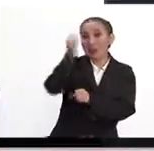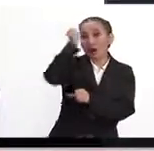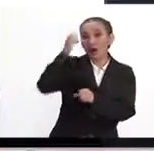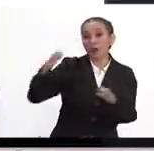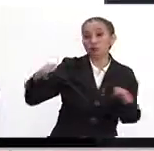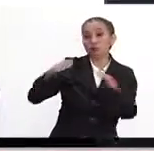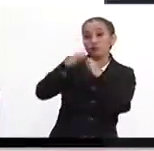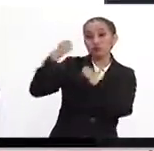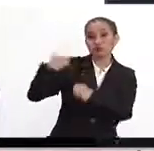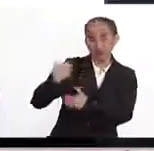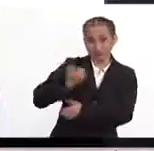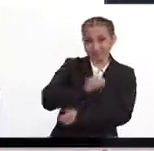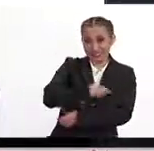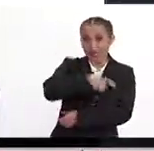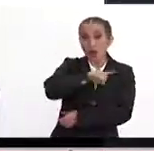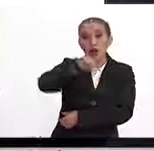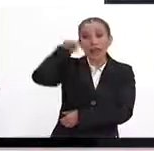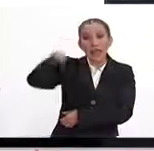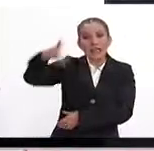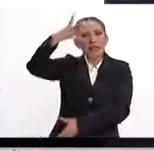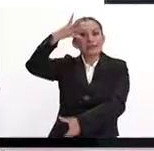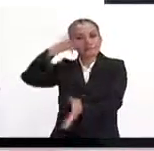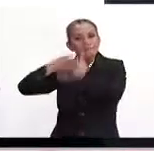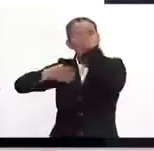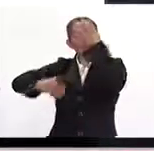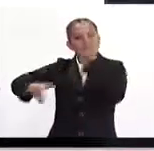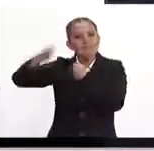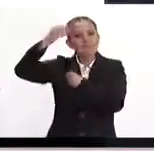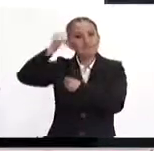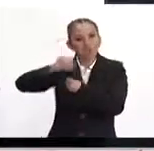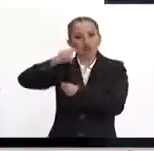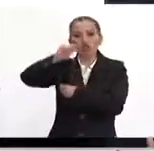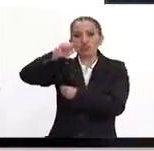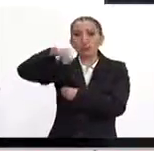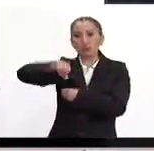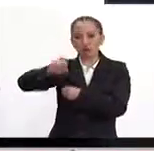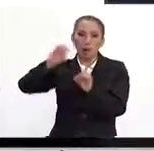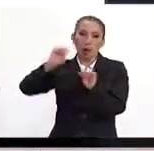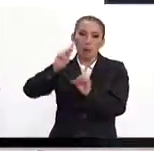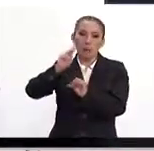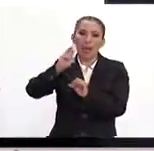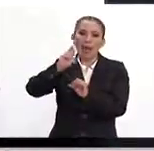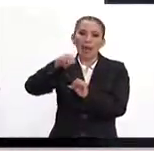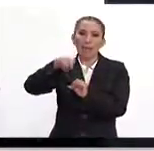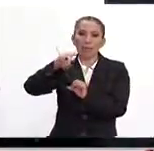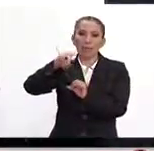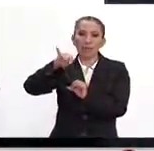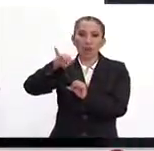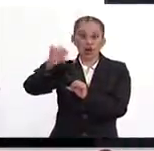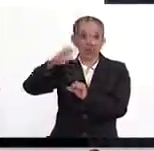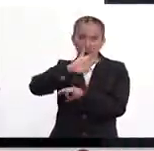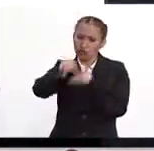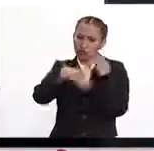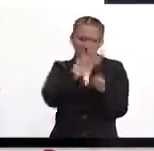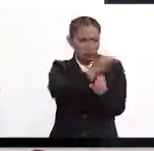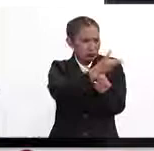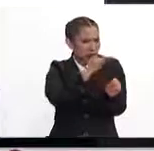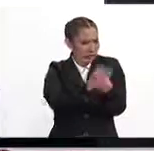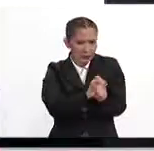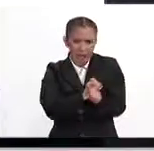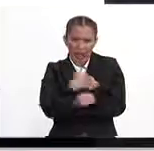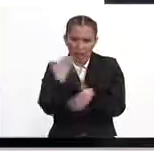en Urgencias Médicas, que es donde se forman los TUMs o los paramédicos. Y, bueno, todos están invitados